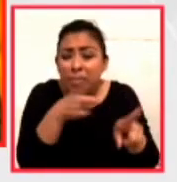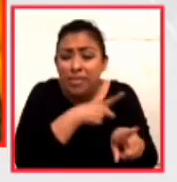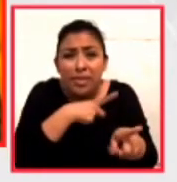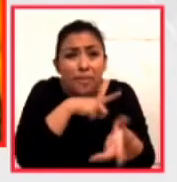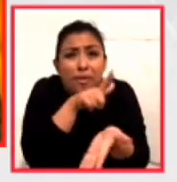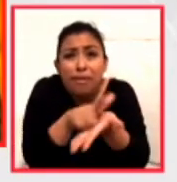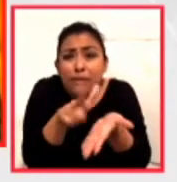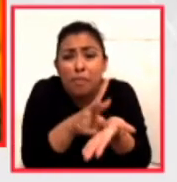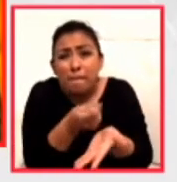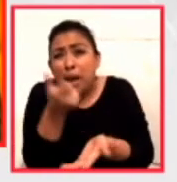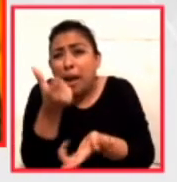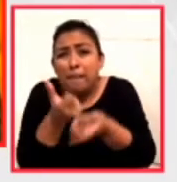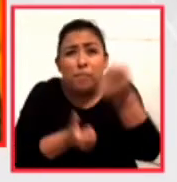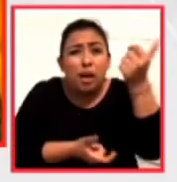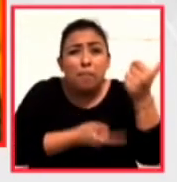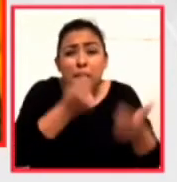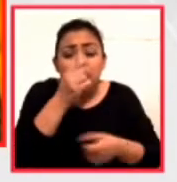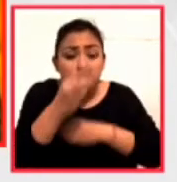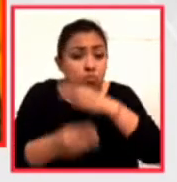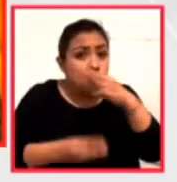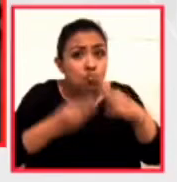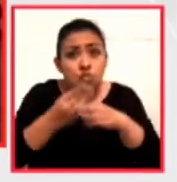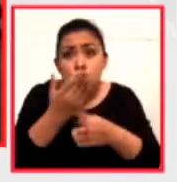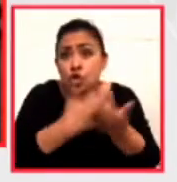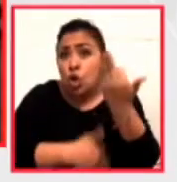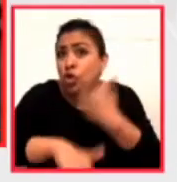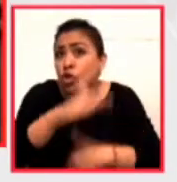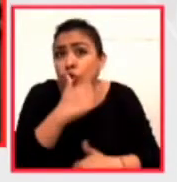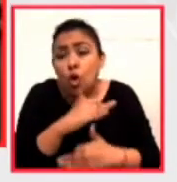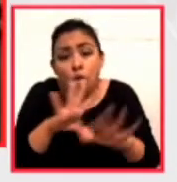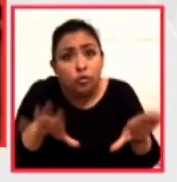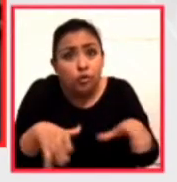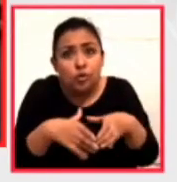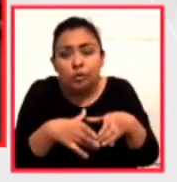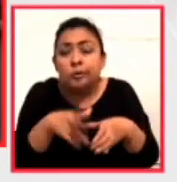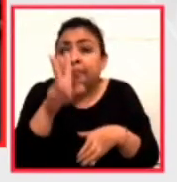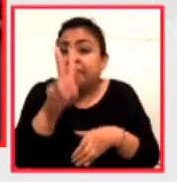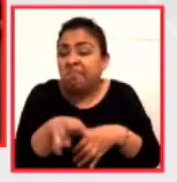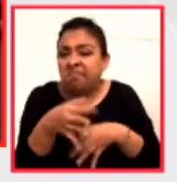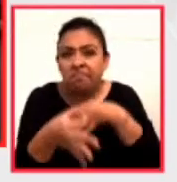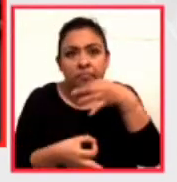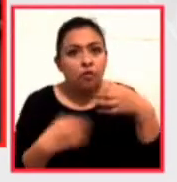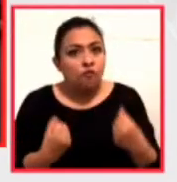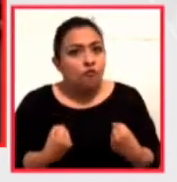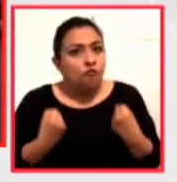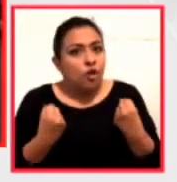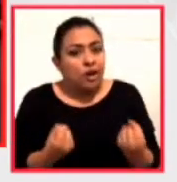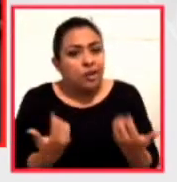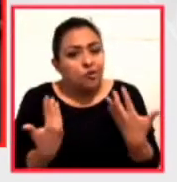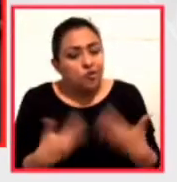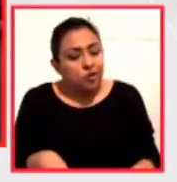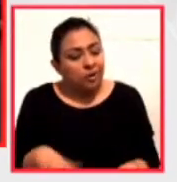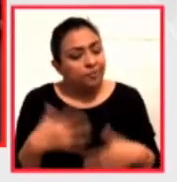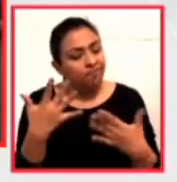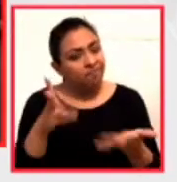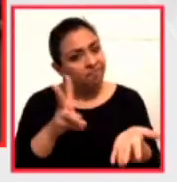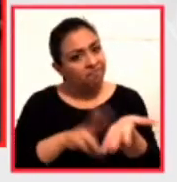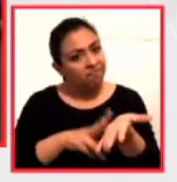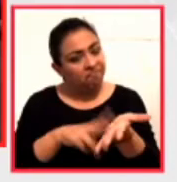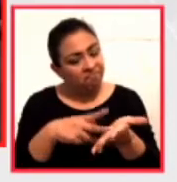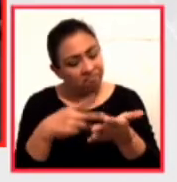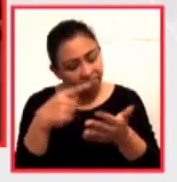porque el mundo somos todos. Entonces, Edgardo, de verdad un mensaje muy poderoso y digno, digno de reflexión.